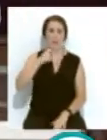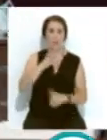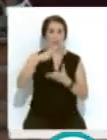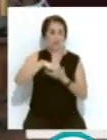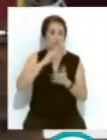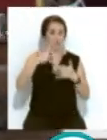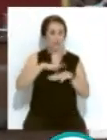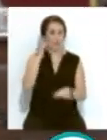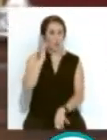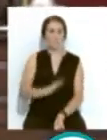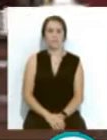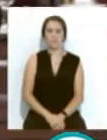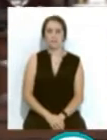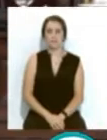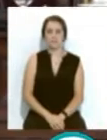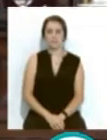Mujer.